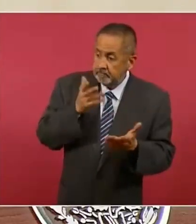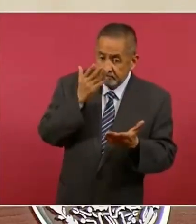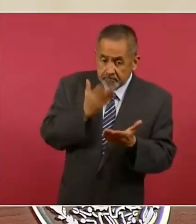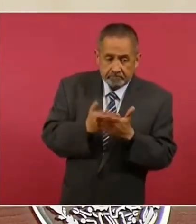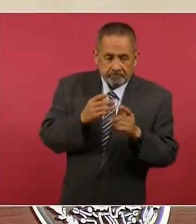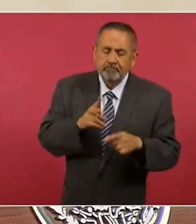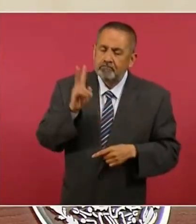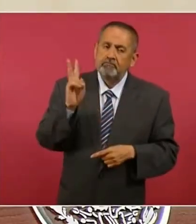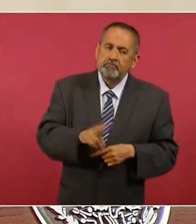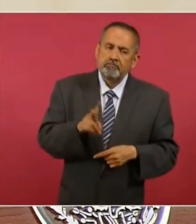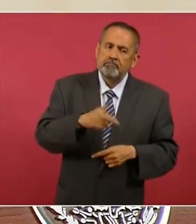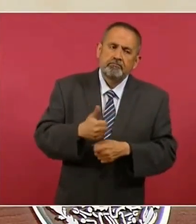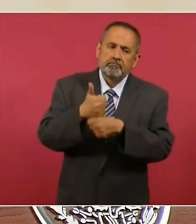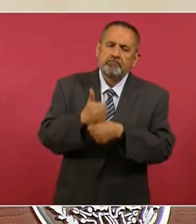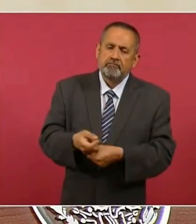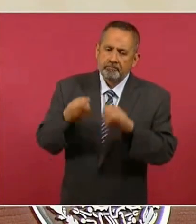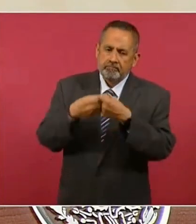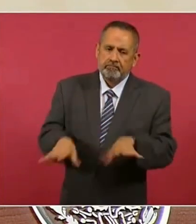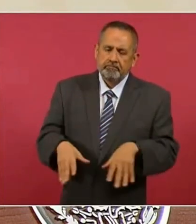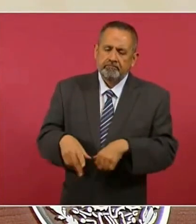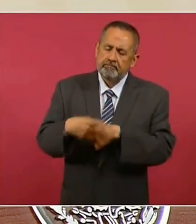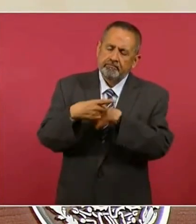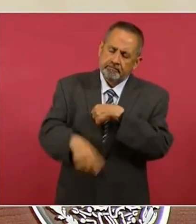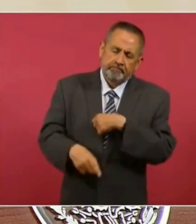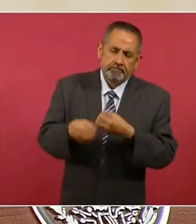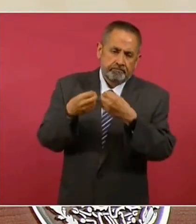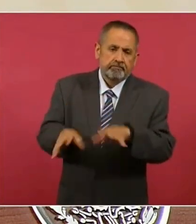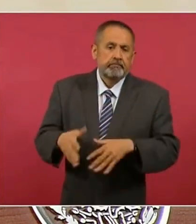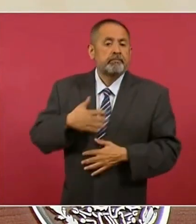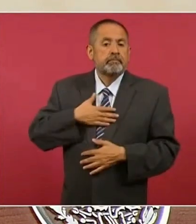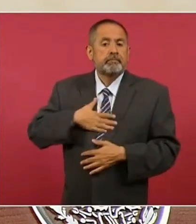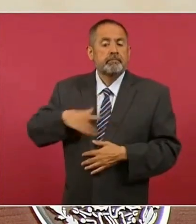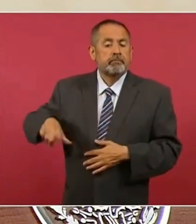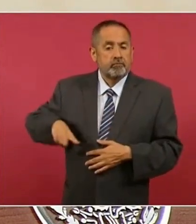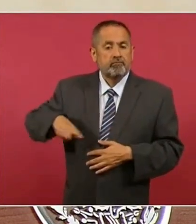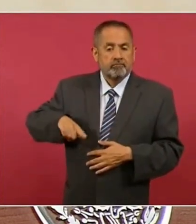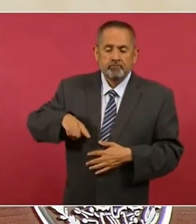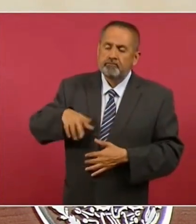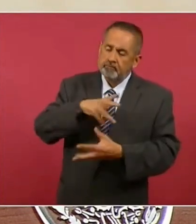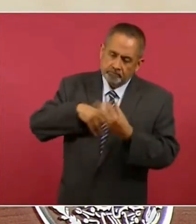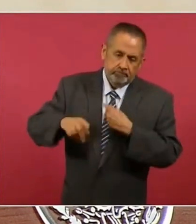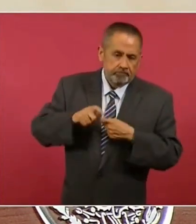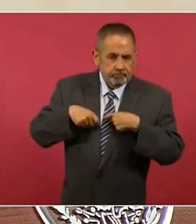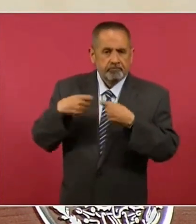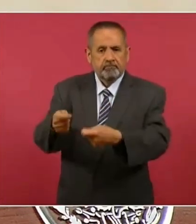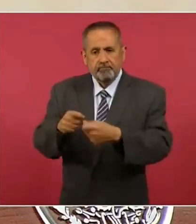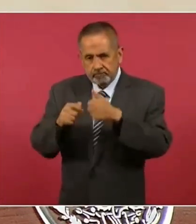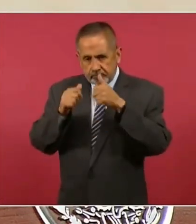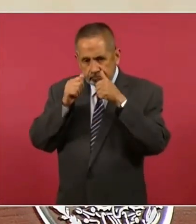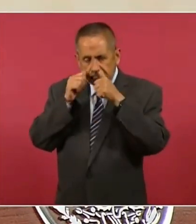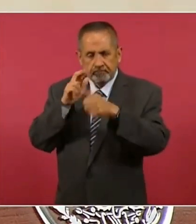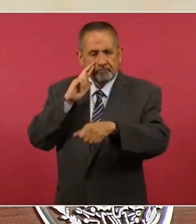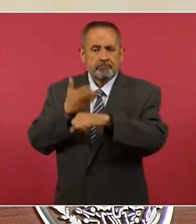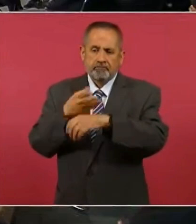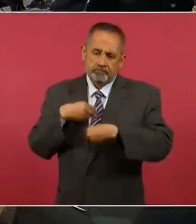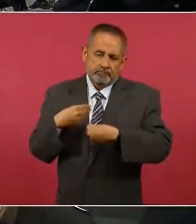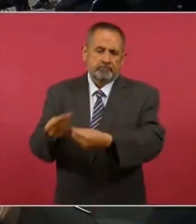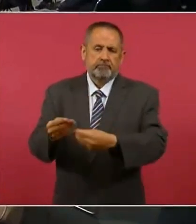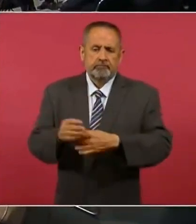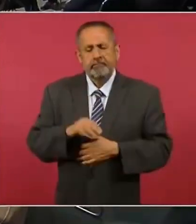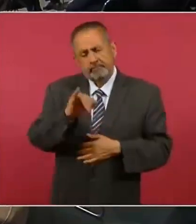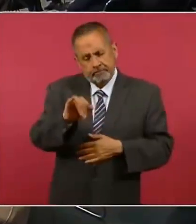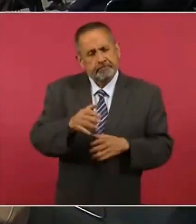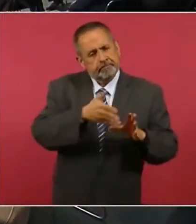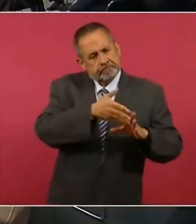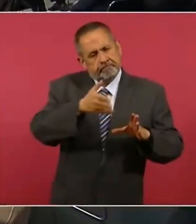se dañó a una persona. El Estado tiene que hacerse cargo, se tiene que ser responsable. Es un